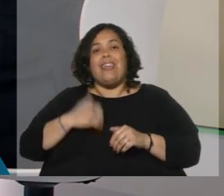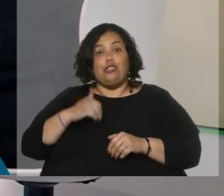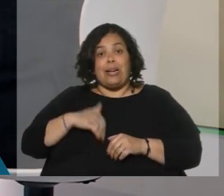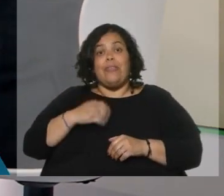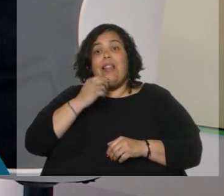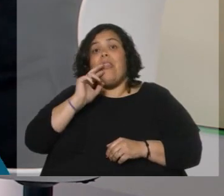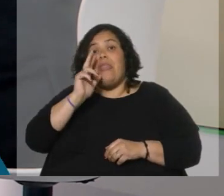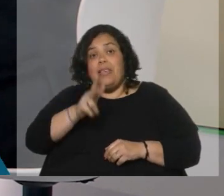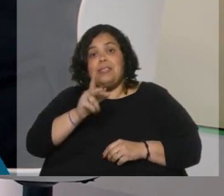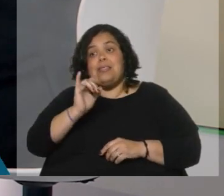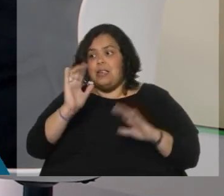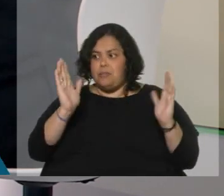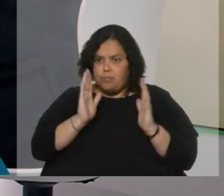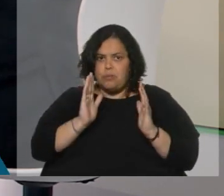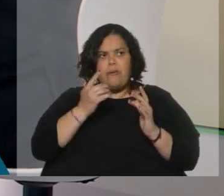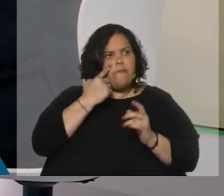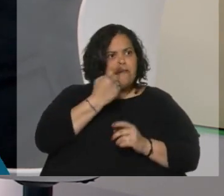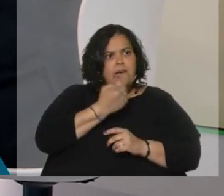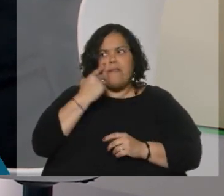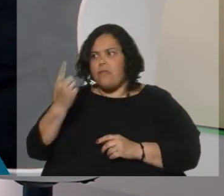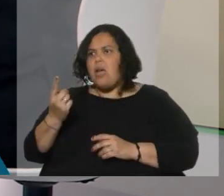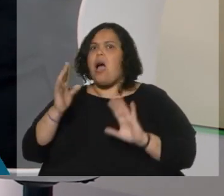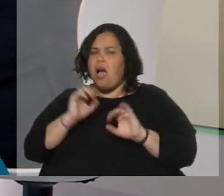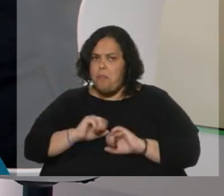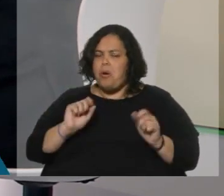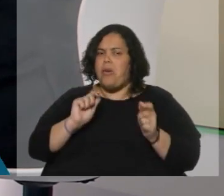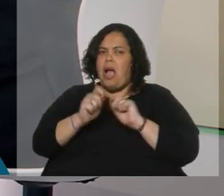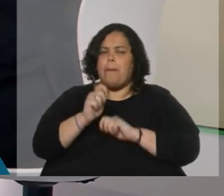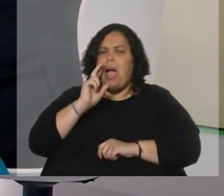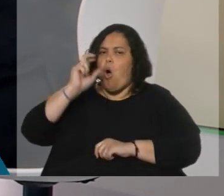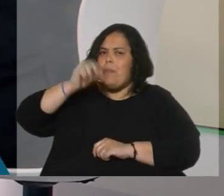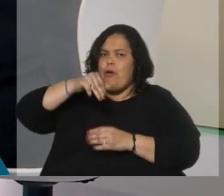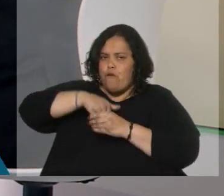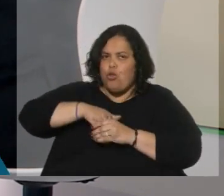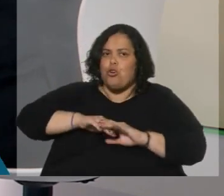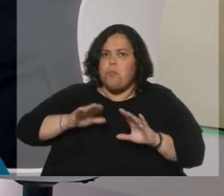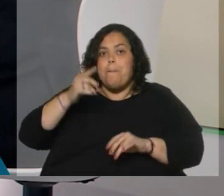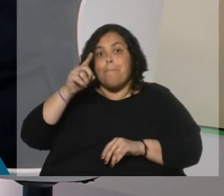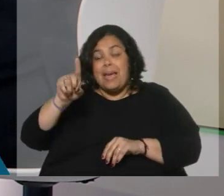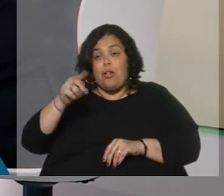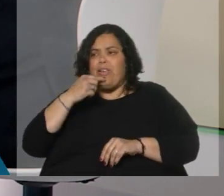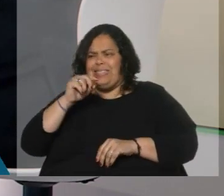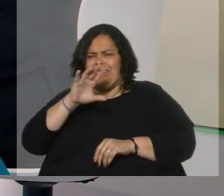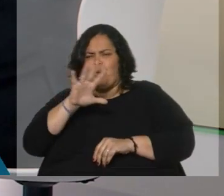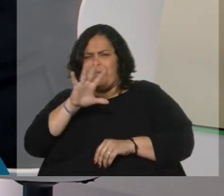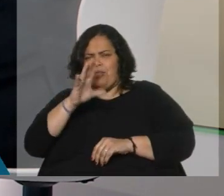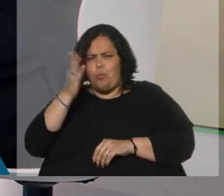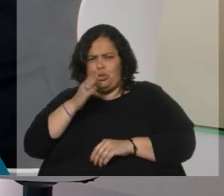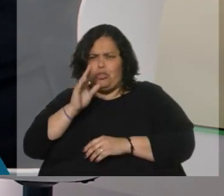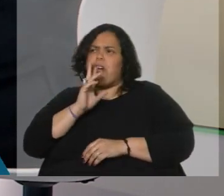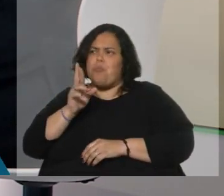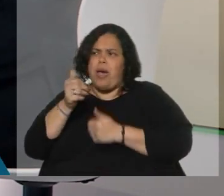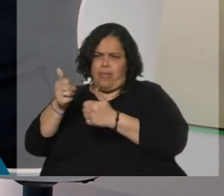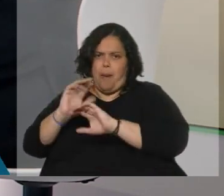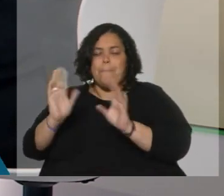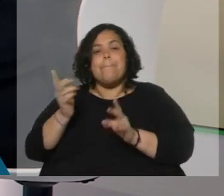contraposición de los distintos candidatos podía mover la aguja. Sin embargo, cuando les preguntaban, a esto respondían que sí, el 55%, ¿no? Por ciento.